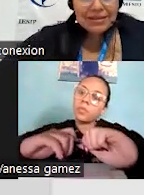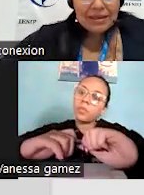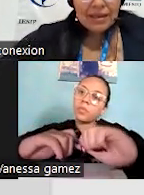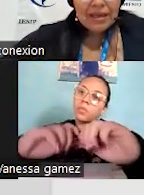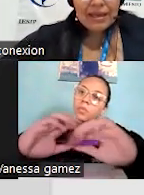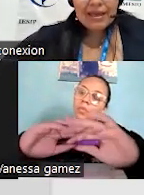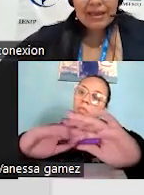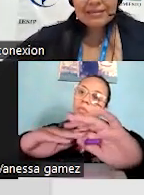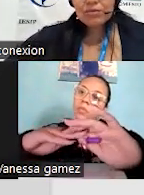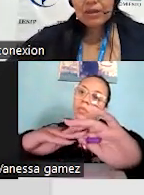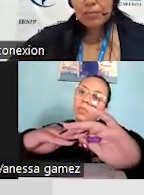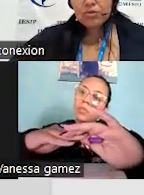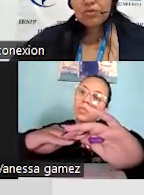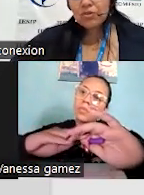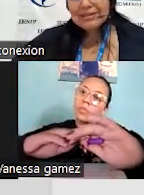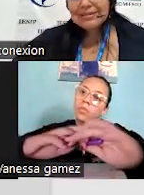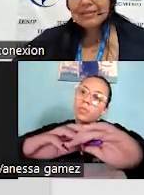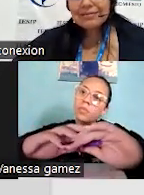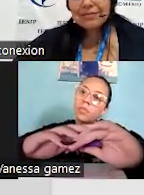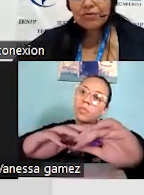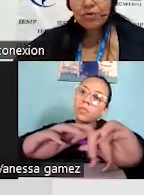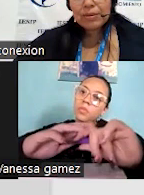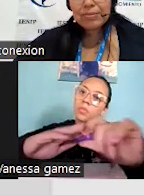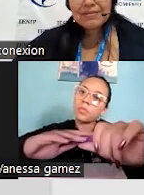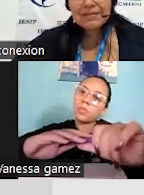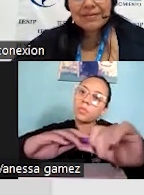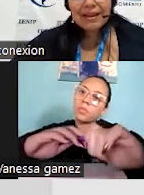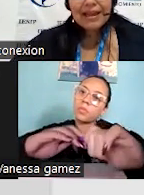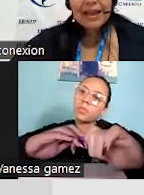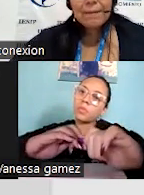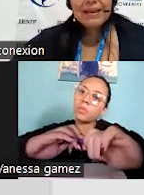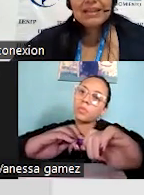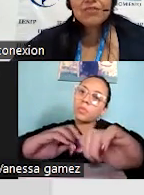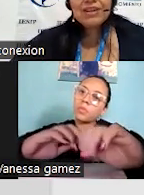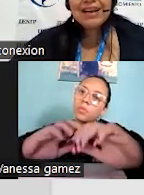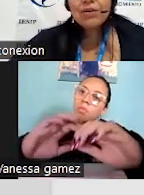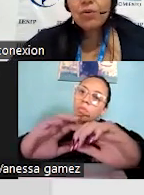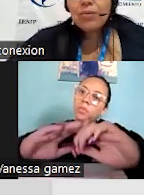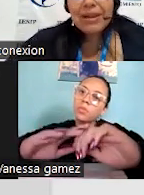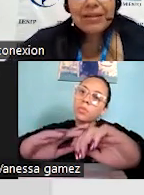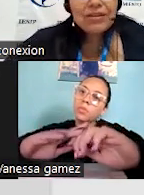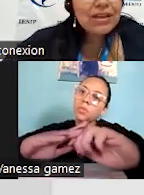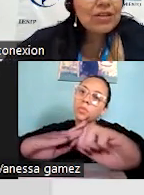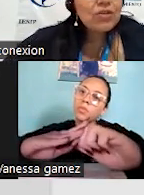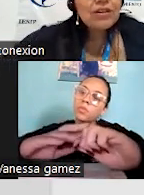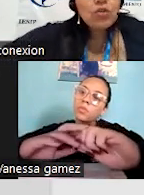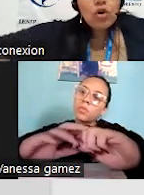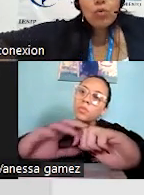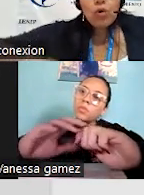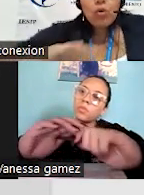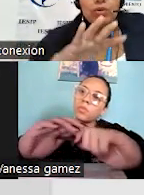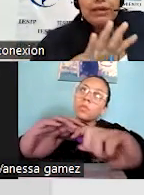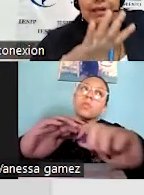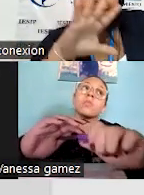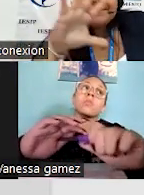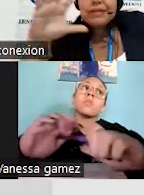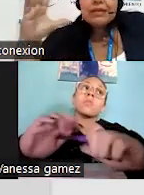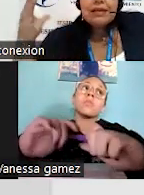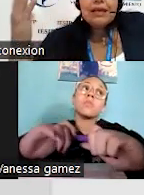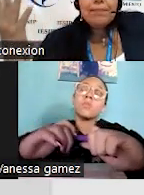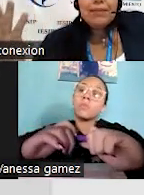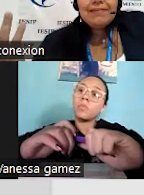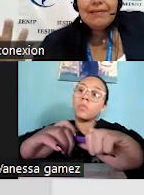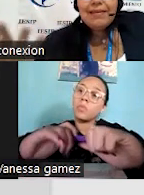fácil hacer una exposición así, de forma presencial, planificando, haciendo como una